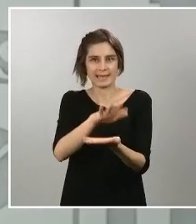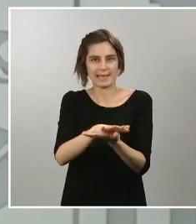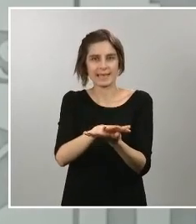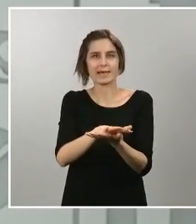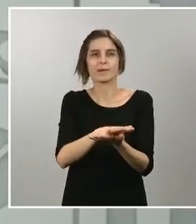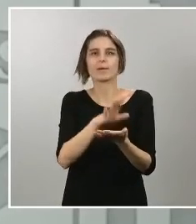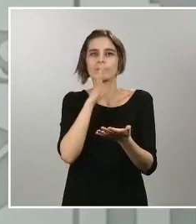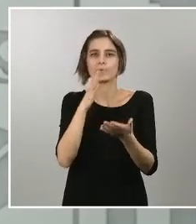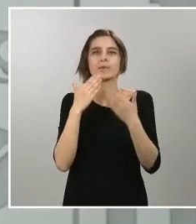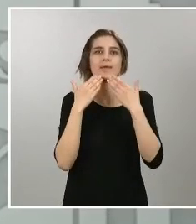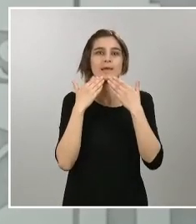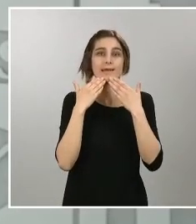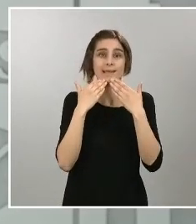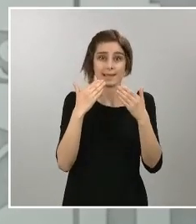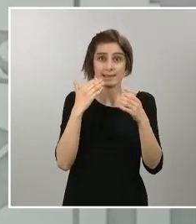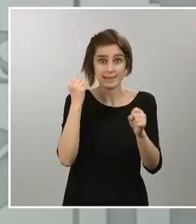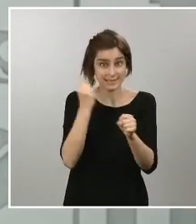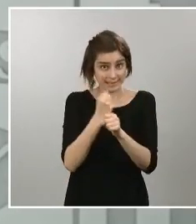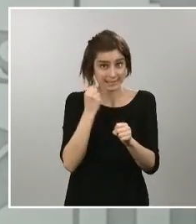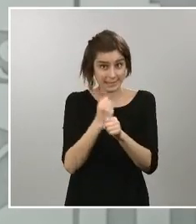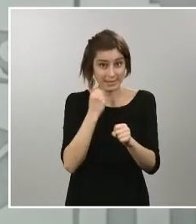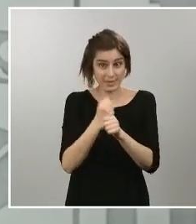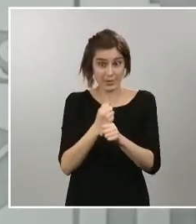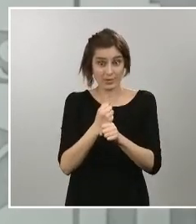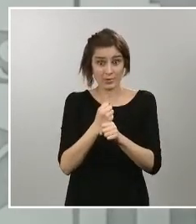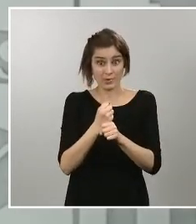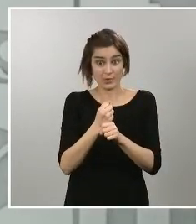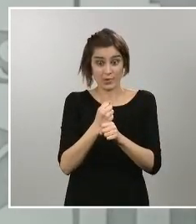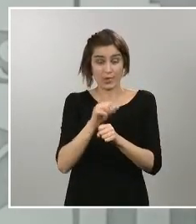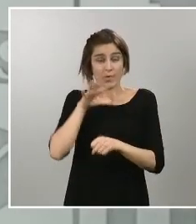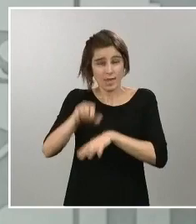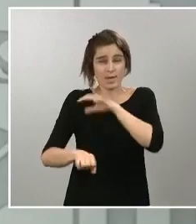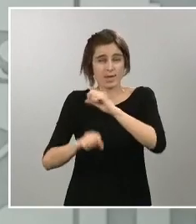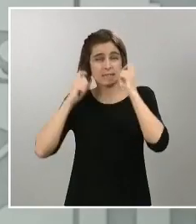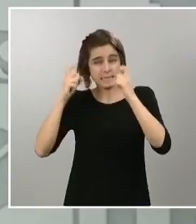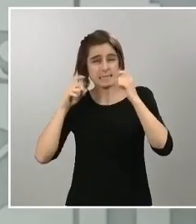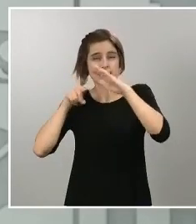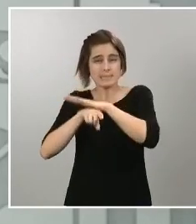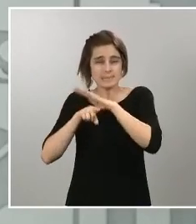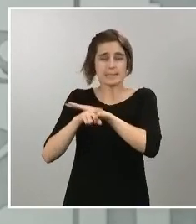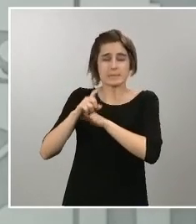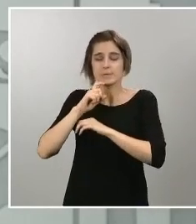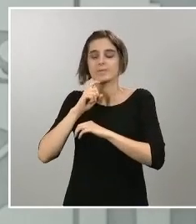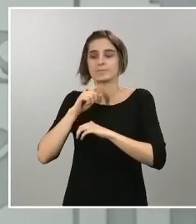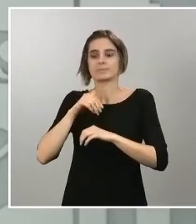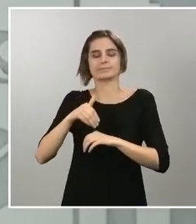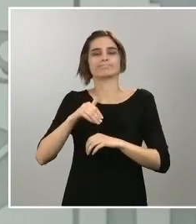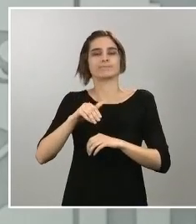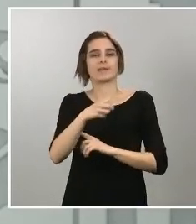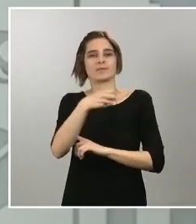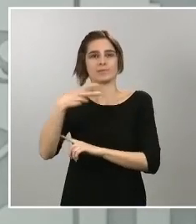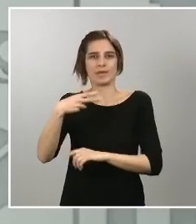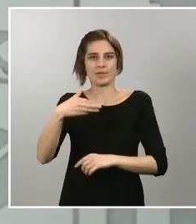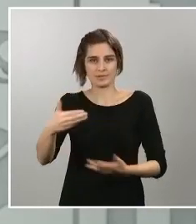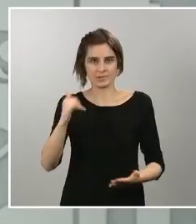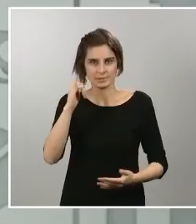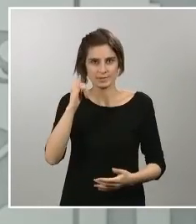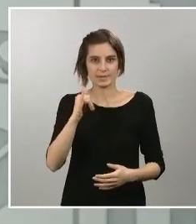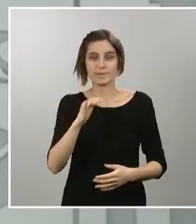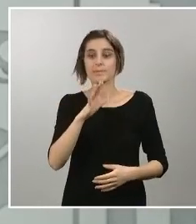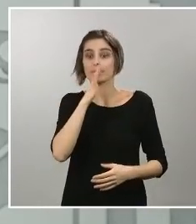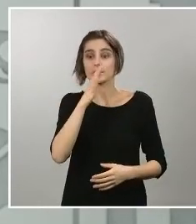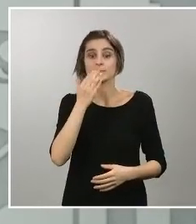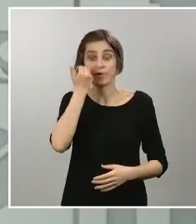es un trabajo que empieza a dar sus frutos y, por tanto, durante este fin de semana y también a lo largo de la semana que viene